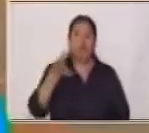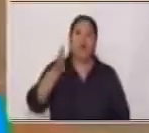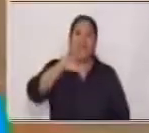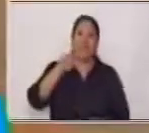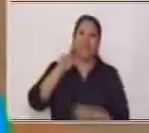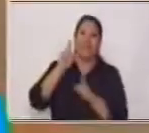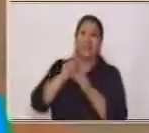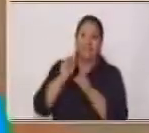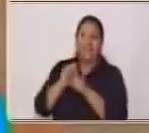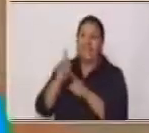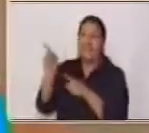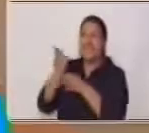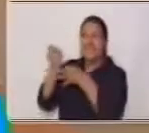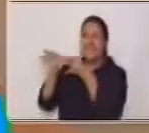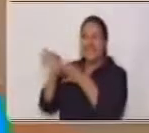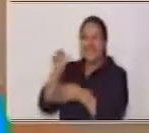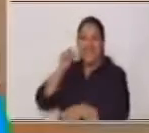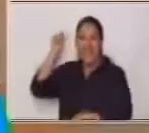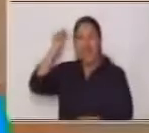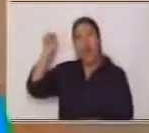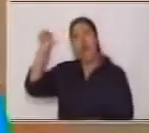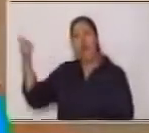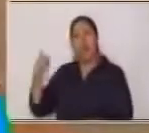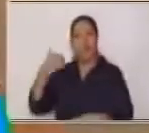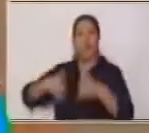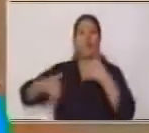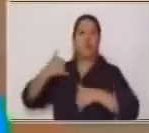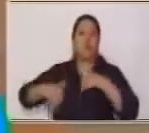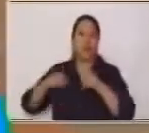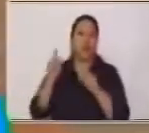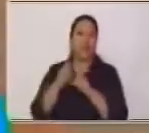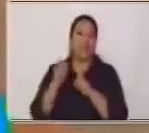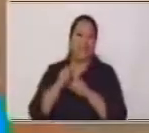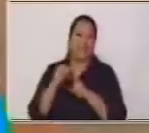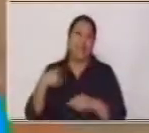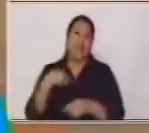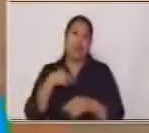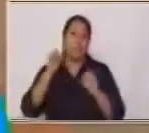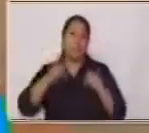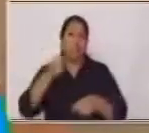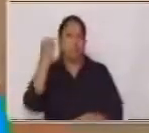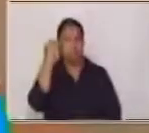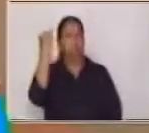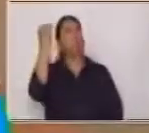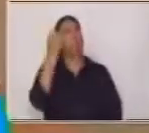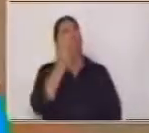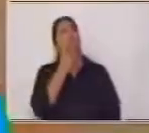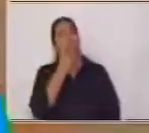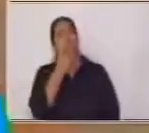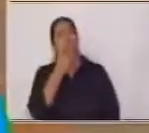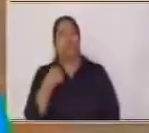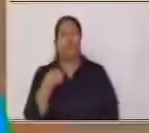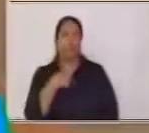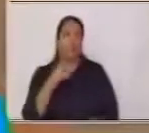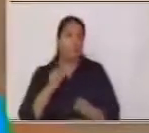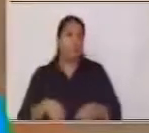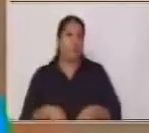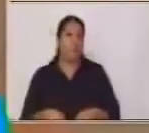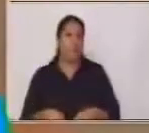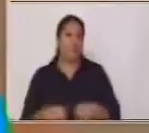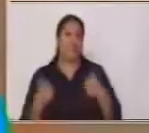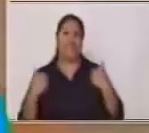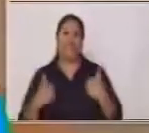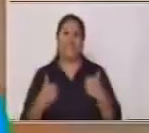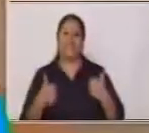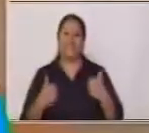Y jugar También podemos jugar Con los chistes Y los podemos inventar ¿Por qué no? Claro que lo podemos hacer también Muy